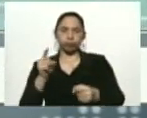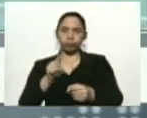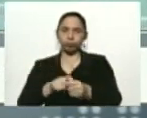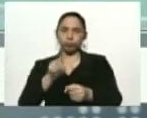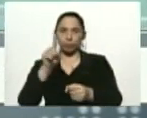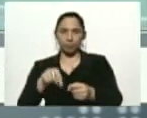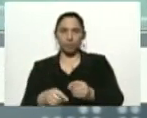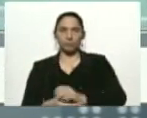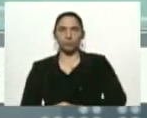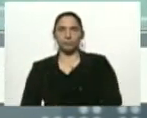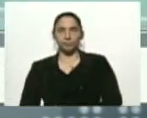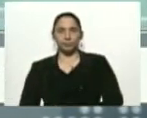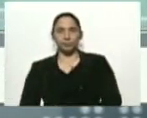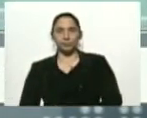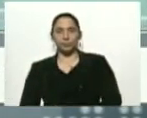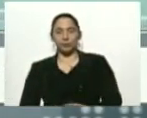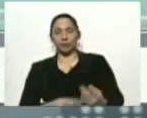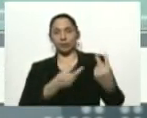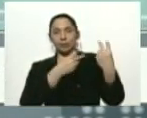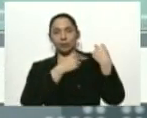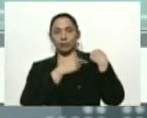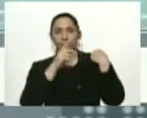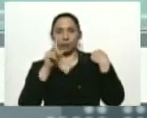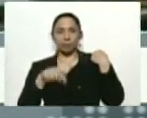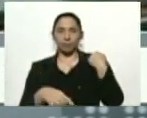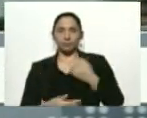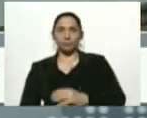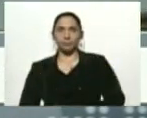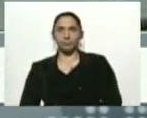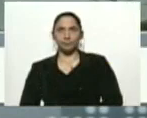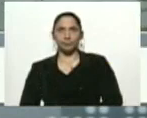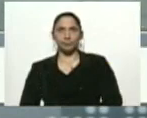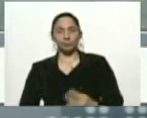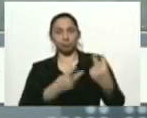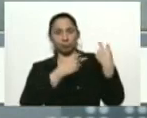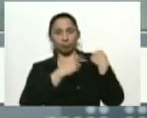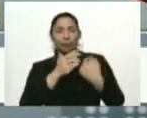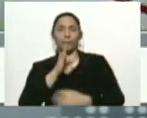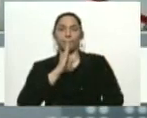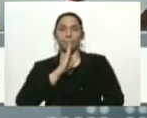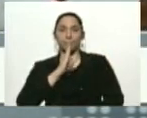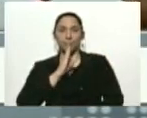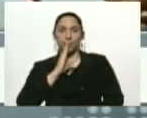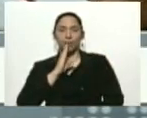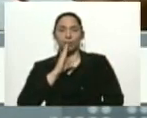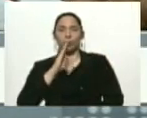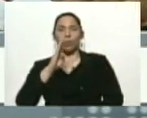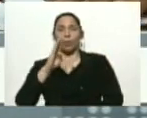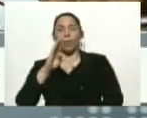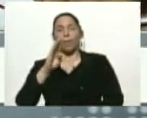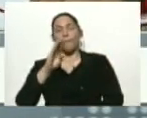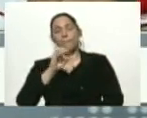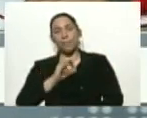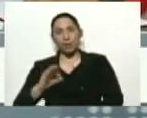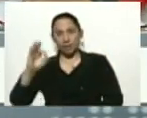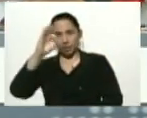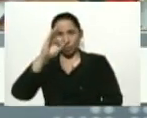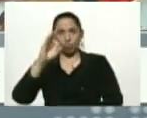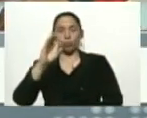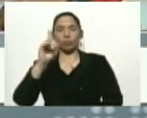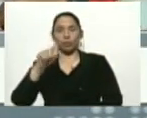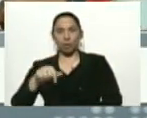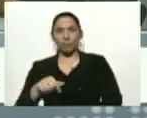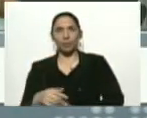de su directiva. Estuvo también representante de la banca, el presidente del Banco Vanesco, el presidente del Banco